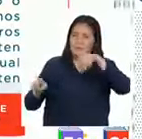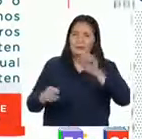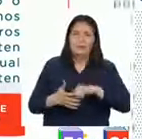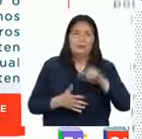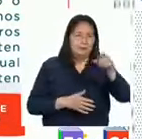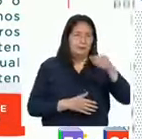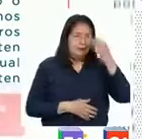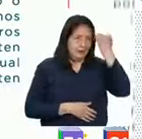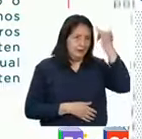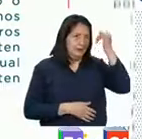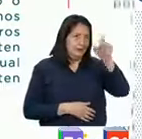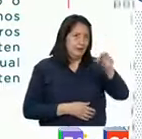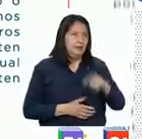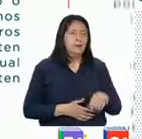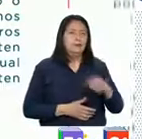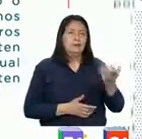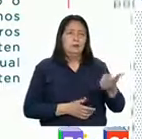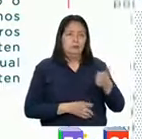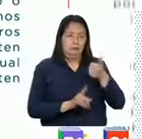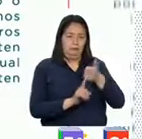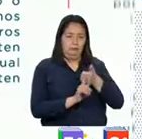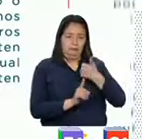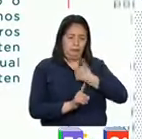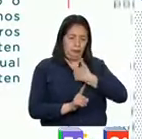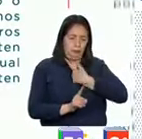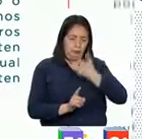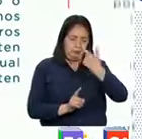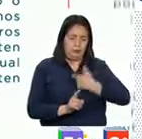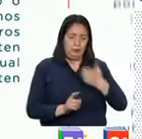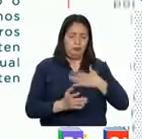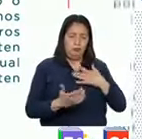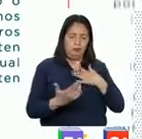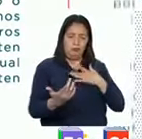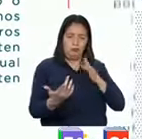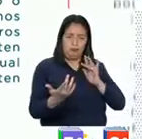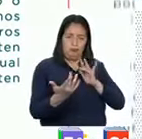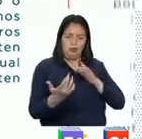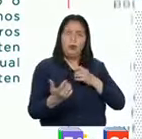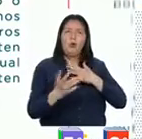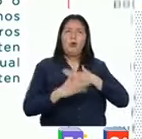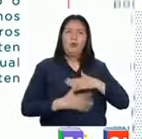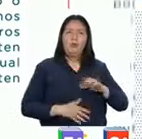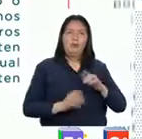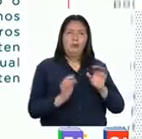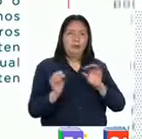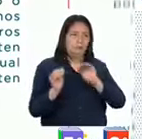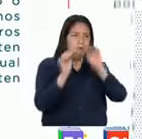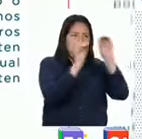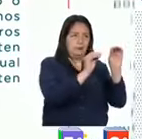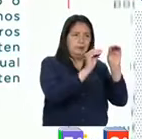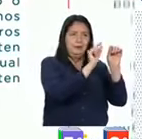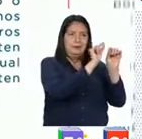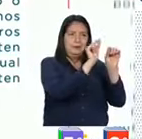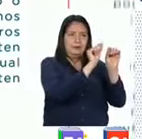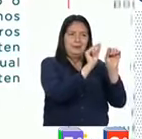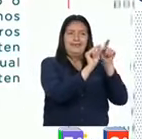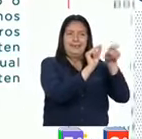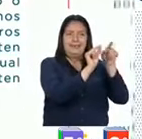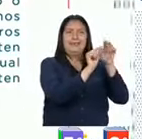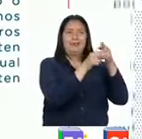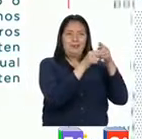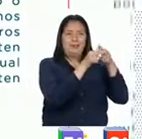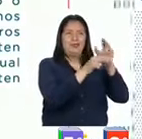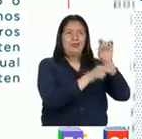Anotaremos la idea espacio propio, interacción, cómoda, al costado del párrafo que leímos. Esta sería mi